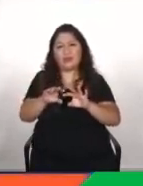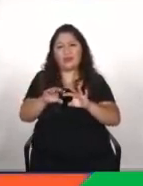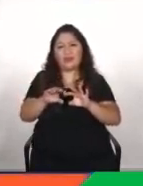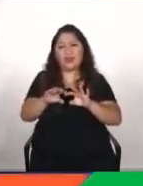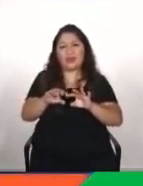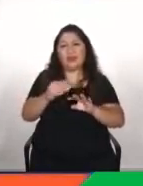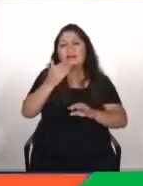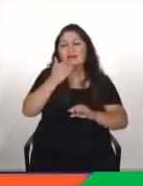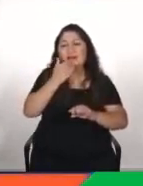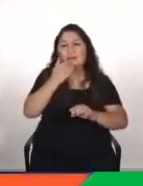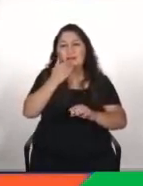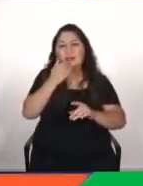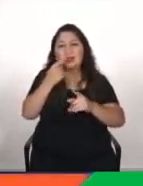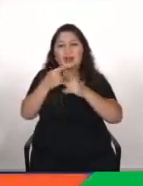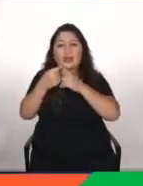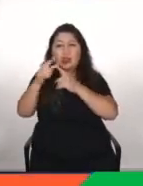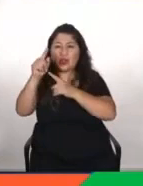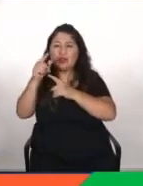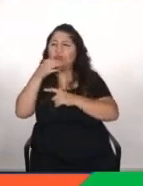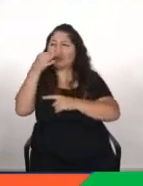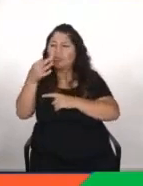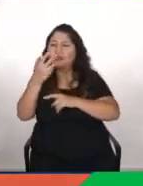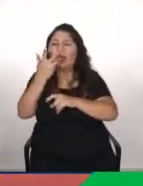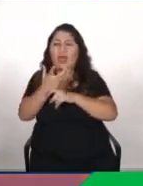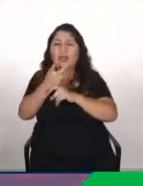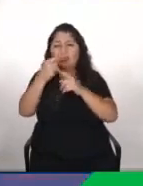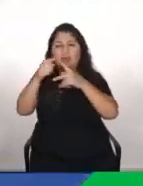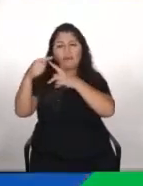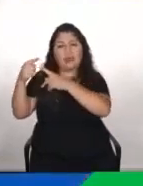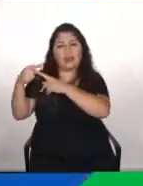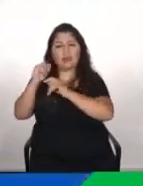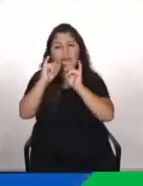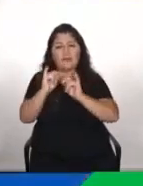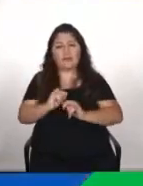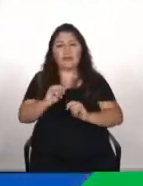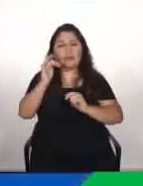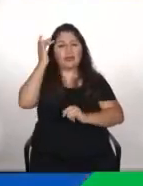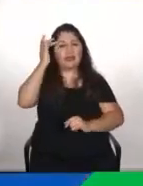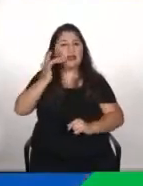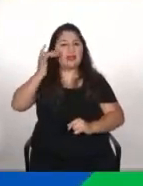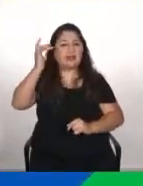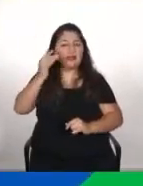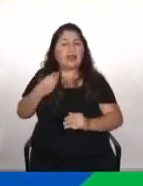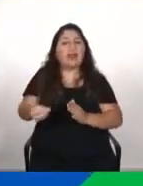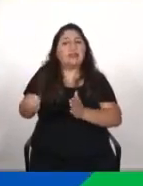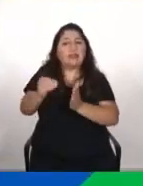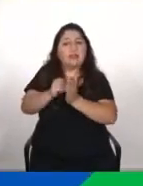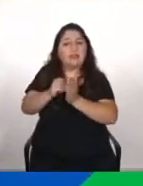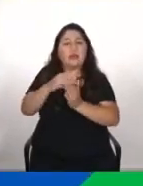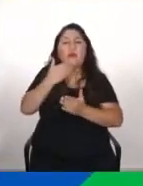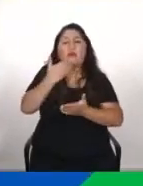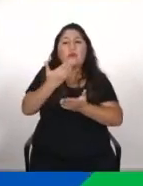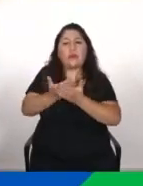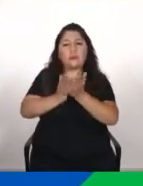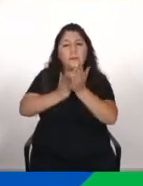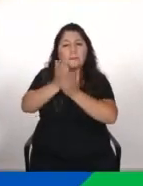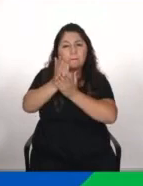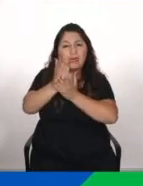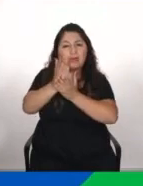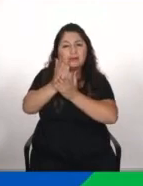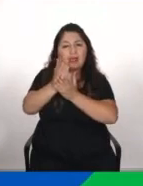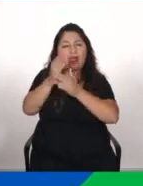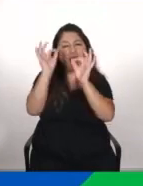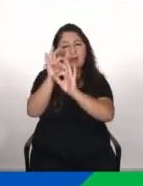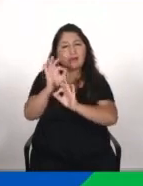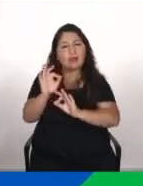postulados por ahí de que hay diferentes tipos de inteligencias En fin, y además, ¿cuándo entonces se empieza a hablar de inteligencia artificial? ¿Cuándo